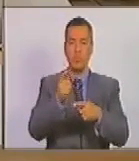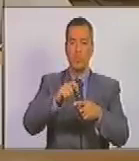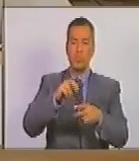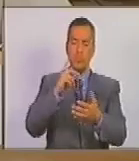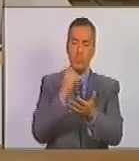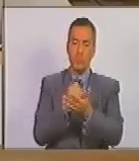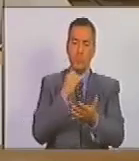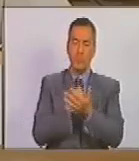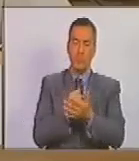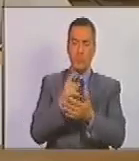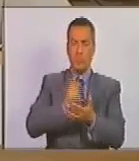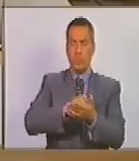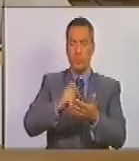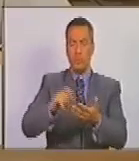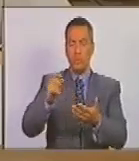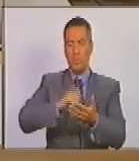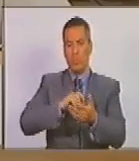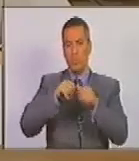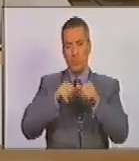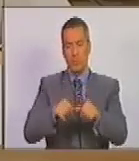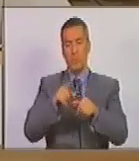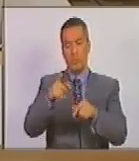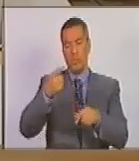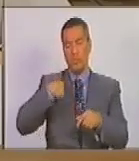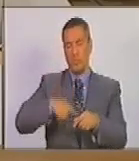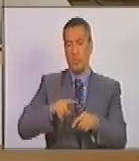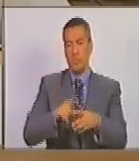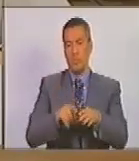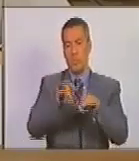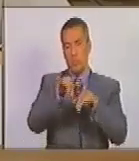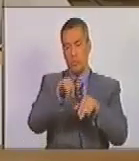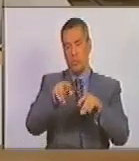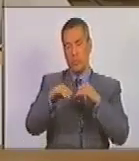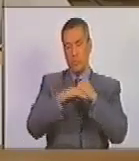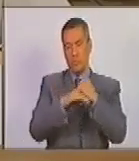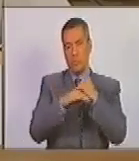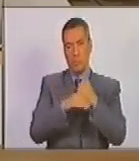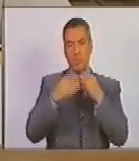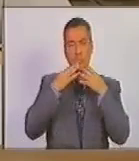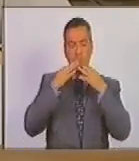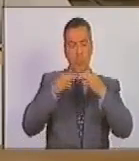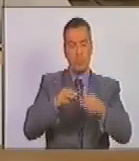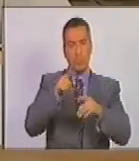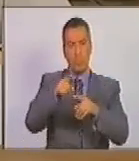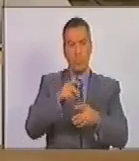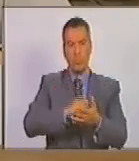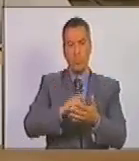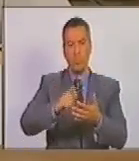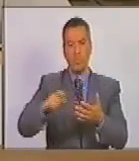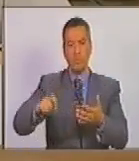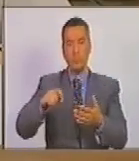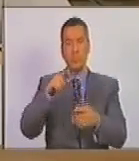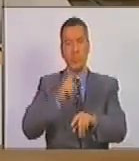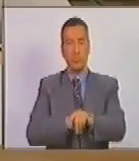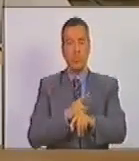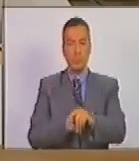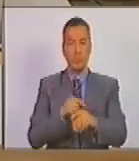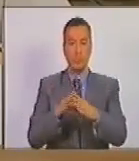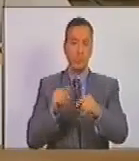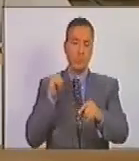prueba. El contrato agrícola permanente tendrá los mismos efectos y garantías del contrato a tiempo